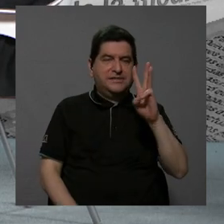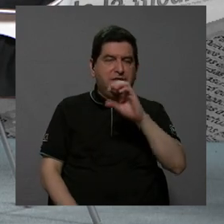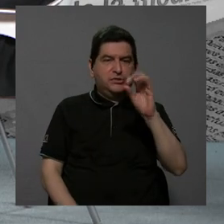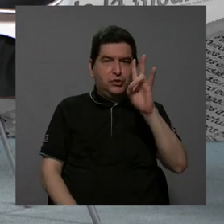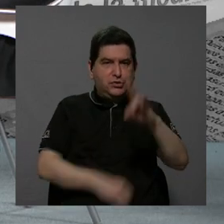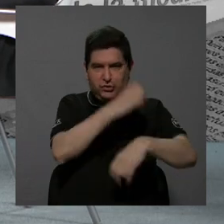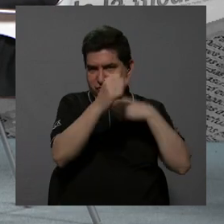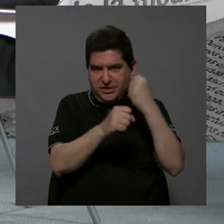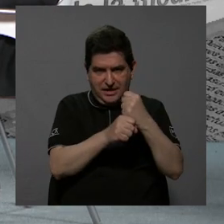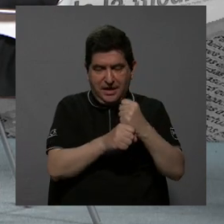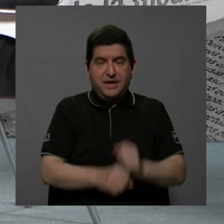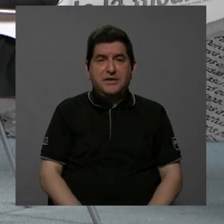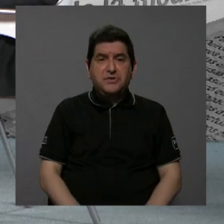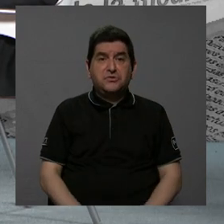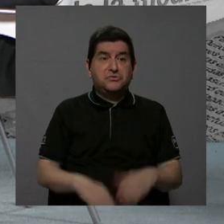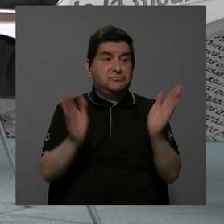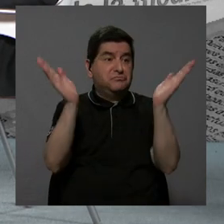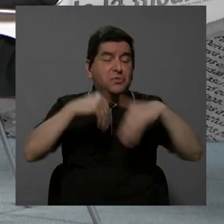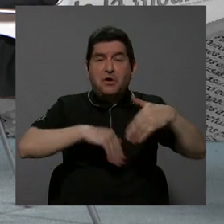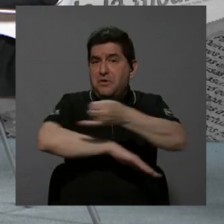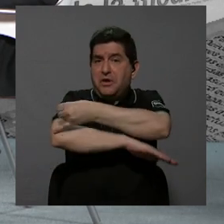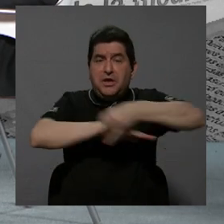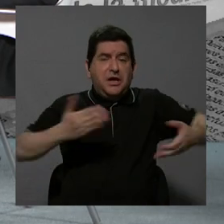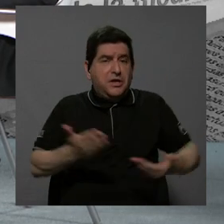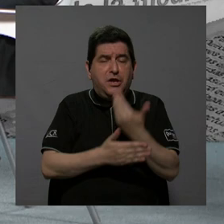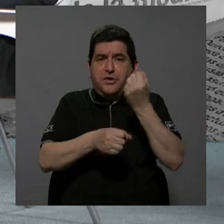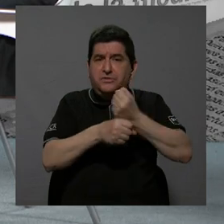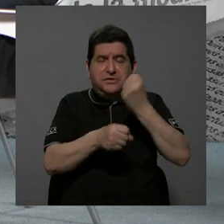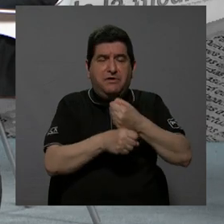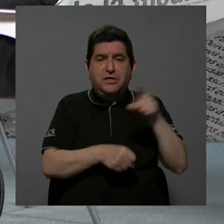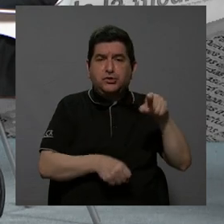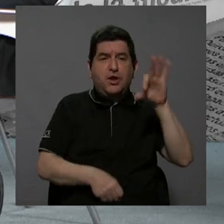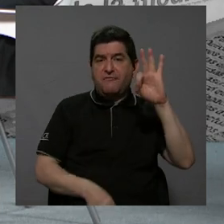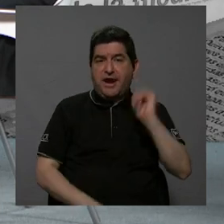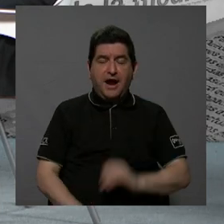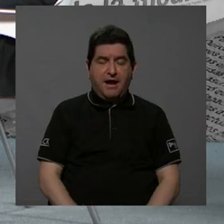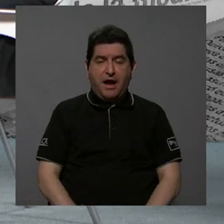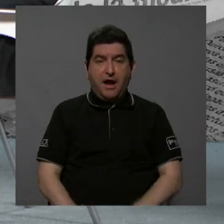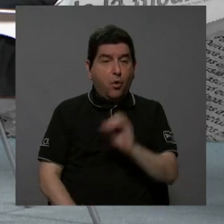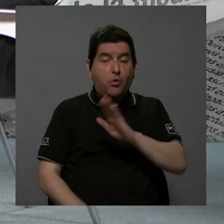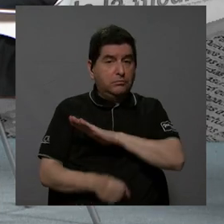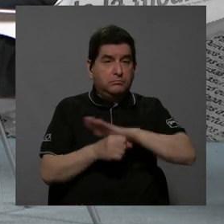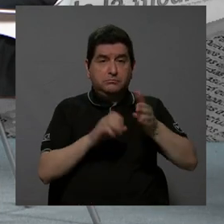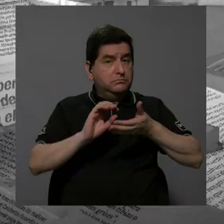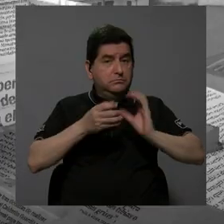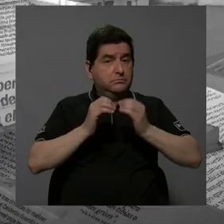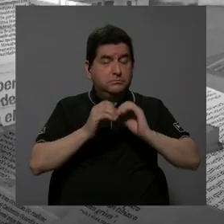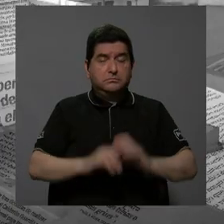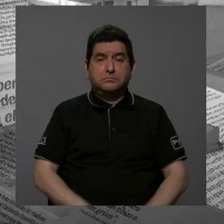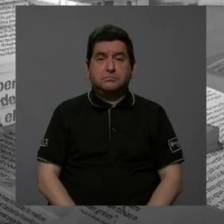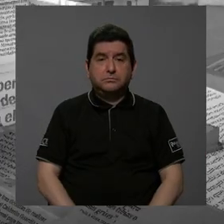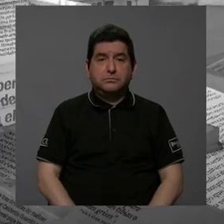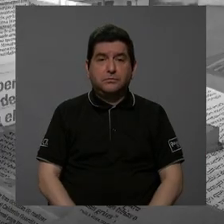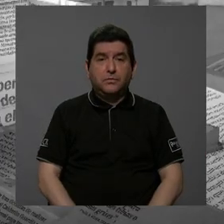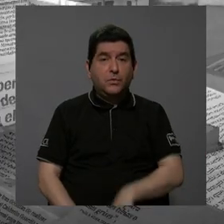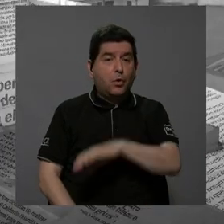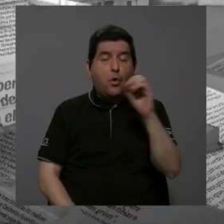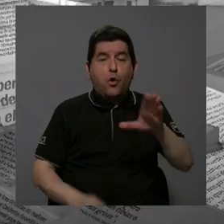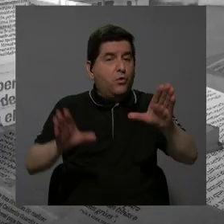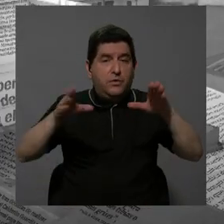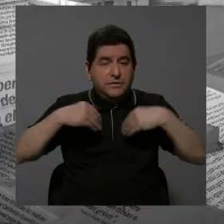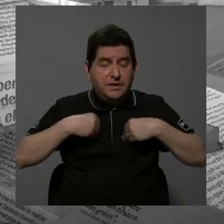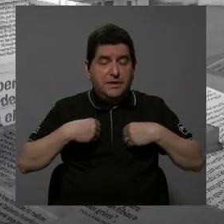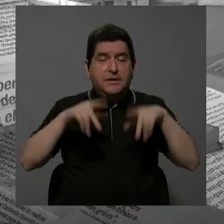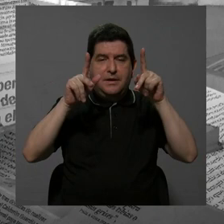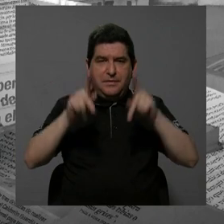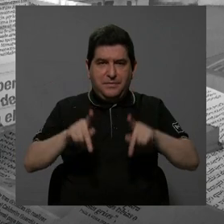años no va haber personas ingenieras nuevas para trabajar en zonas francas, por ejemplo, o no las suficientes. O no las aceptadas. Que el país